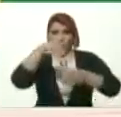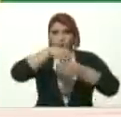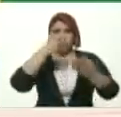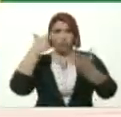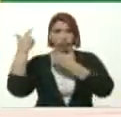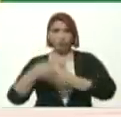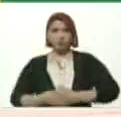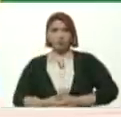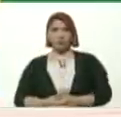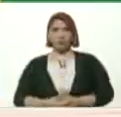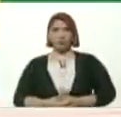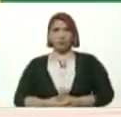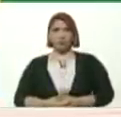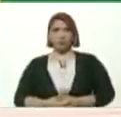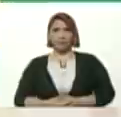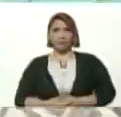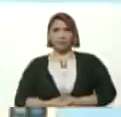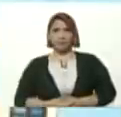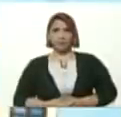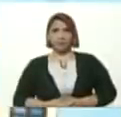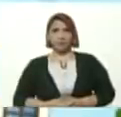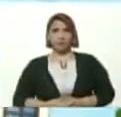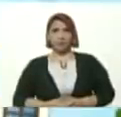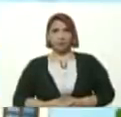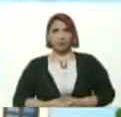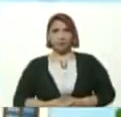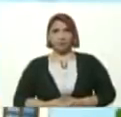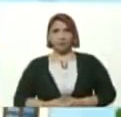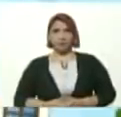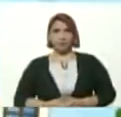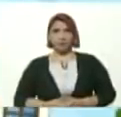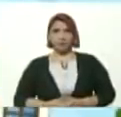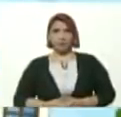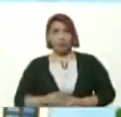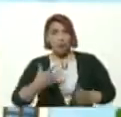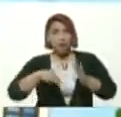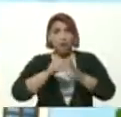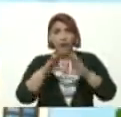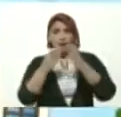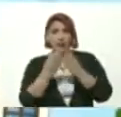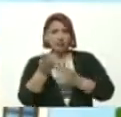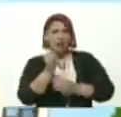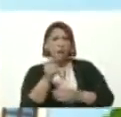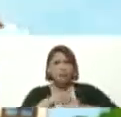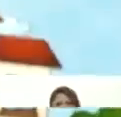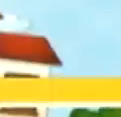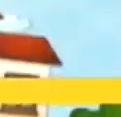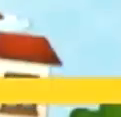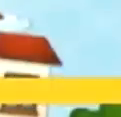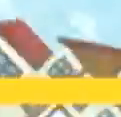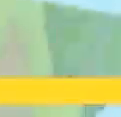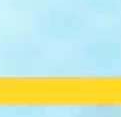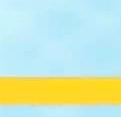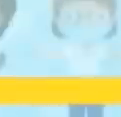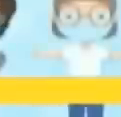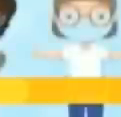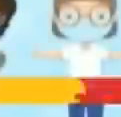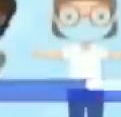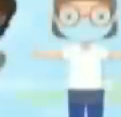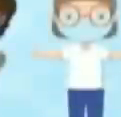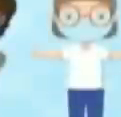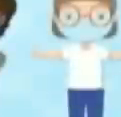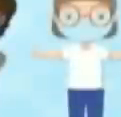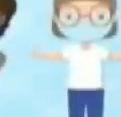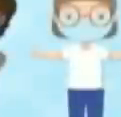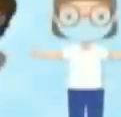Adelante Hola amiguito En este regreso a clases Al momento de ir al recreo Debes cuidar de ti Y de